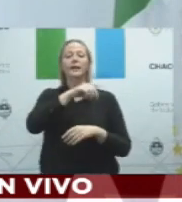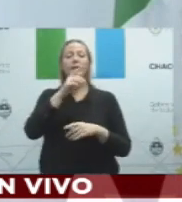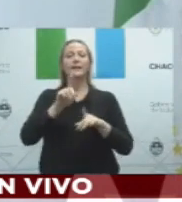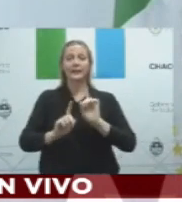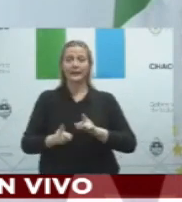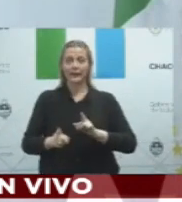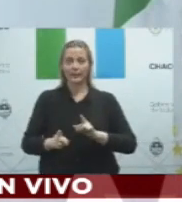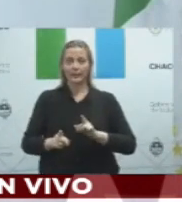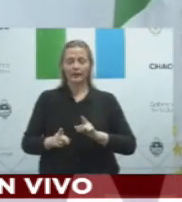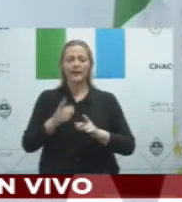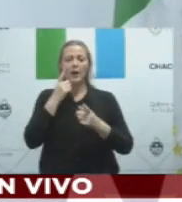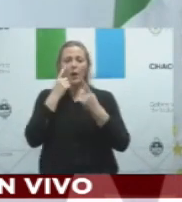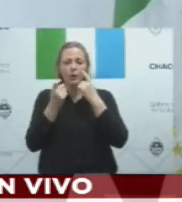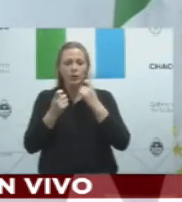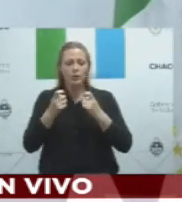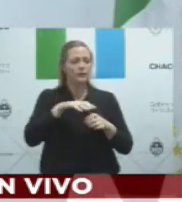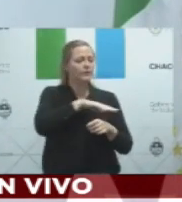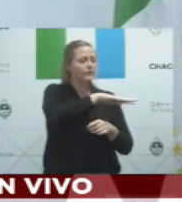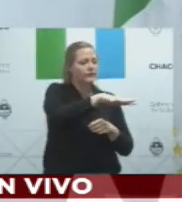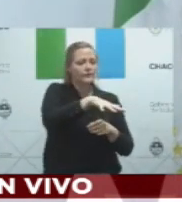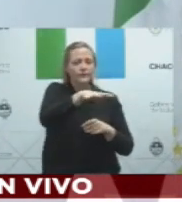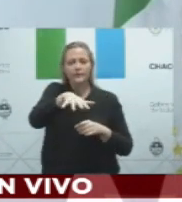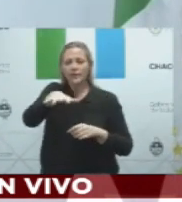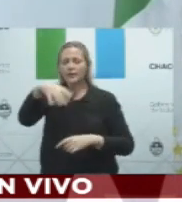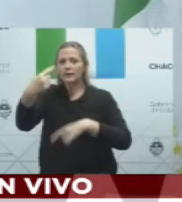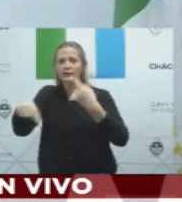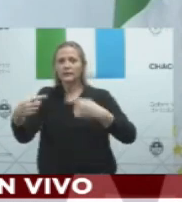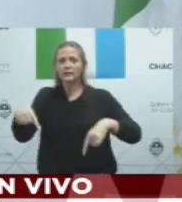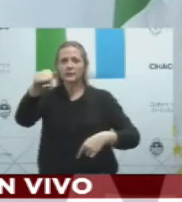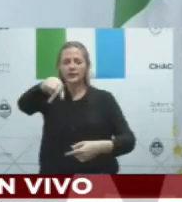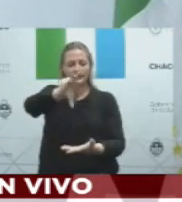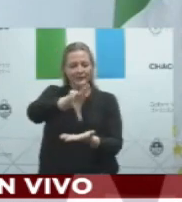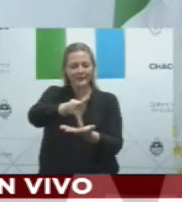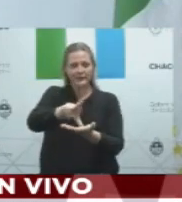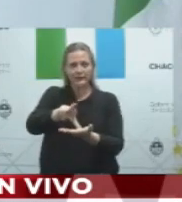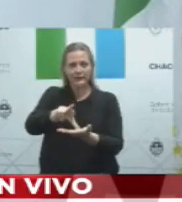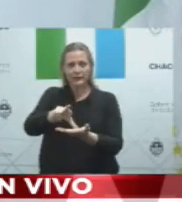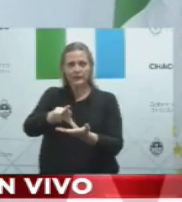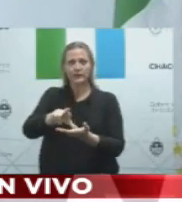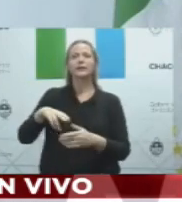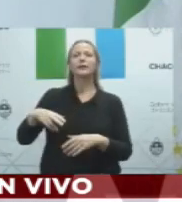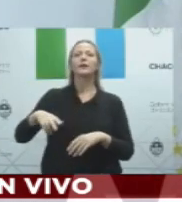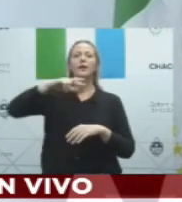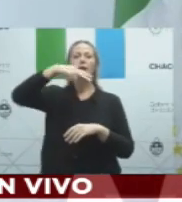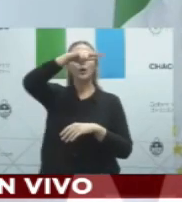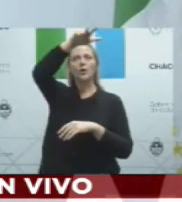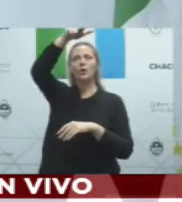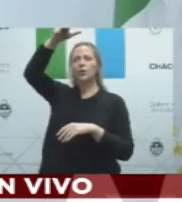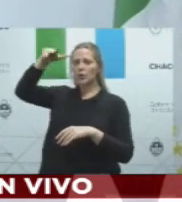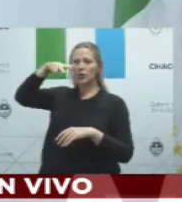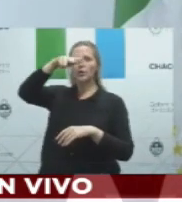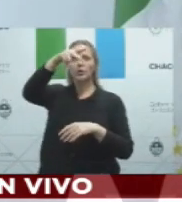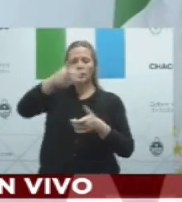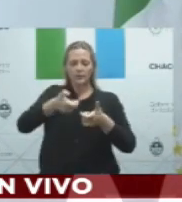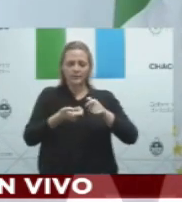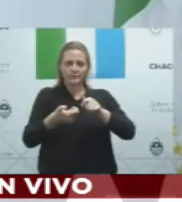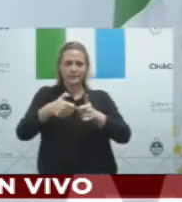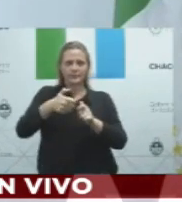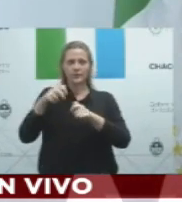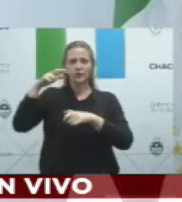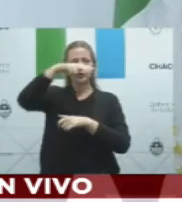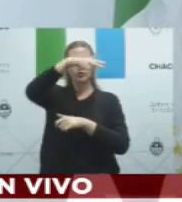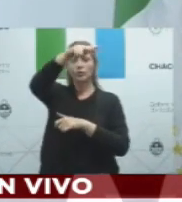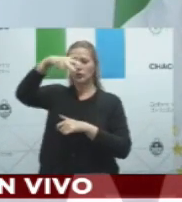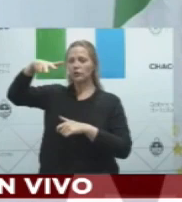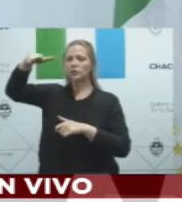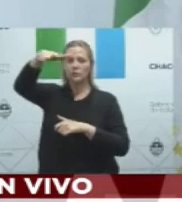toda la tecnología disponible en drones con el objeto de establecer mecanismos de alarma y obviamente de bloqueo focal porque esta es la única manera